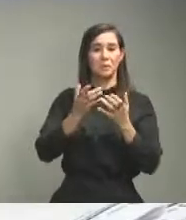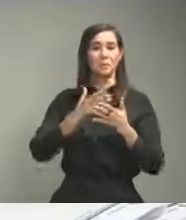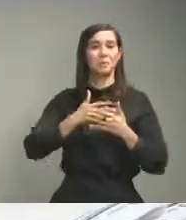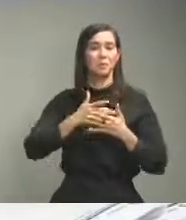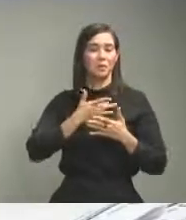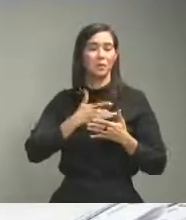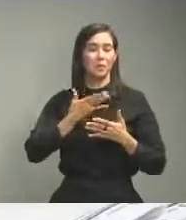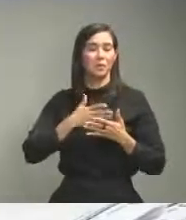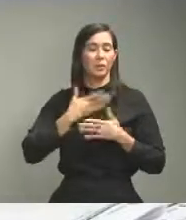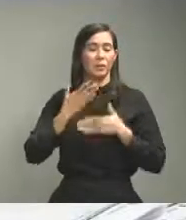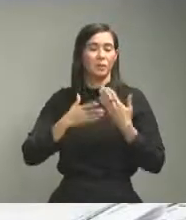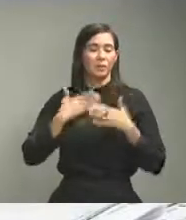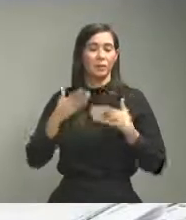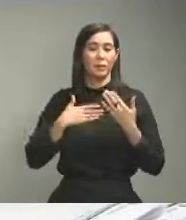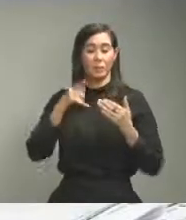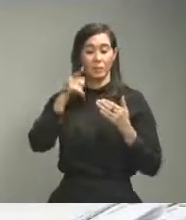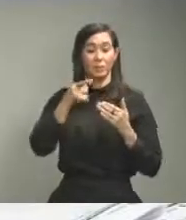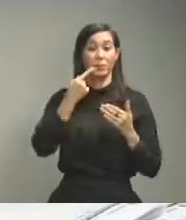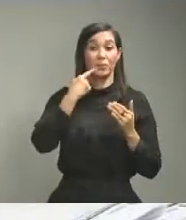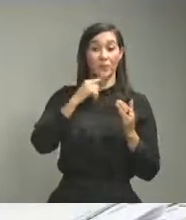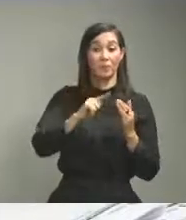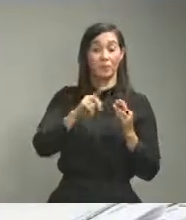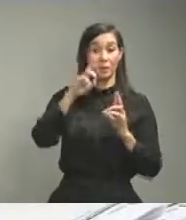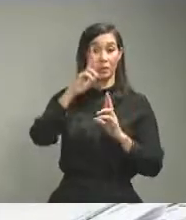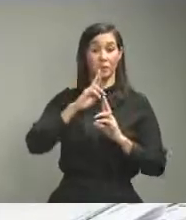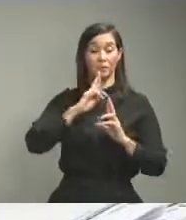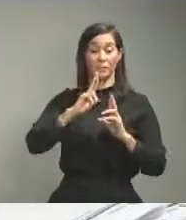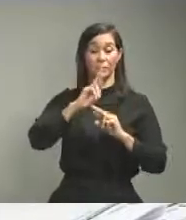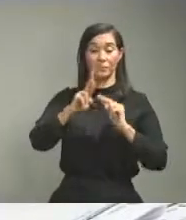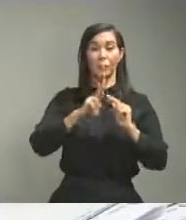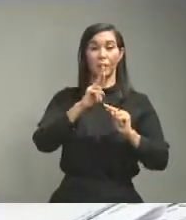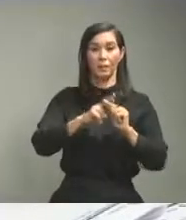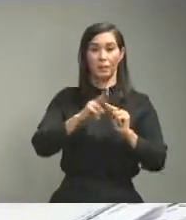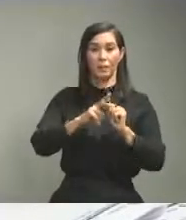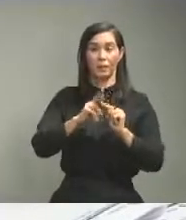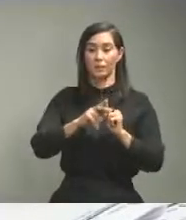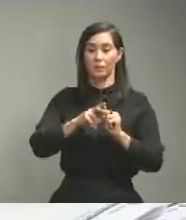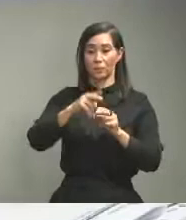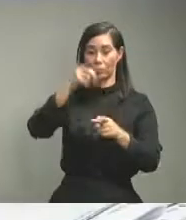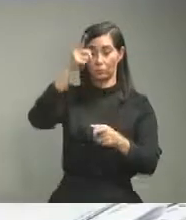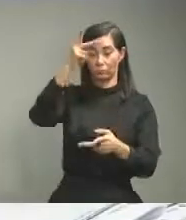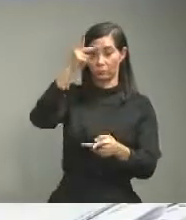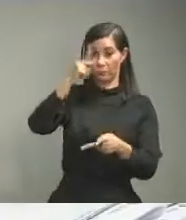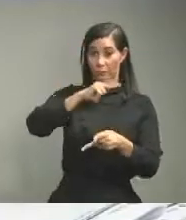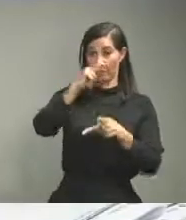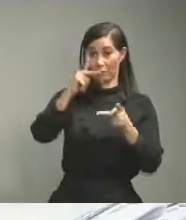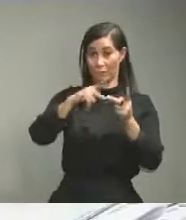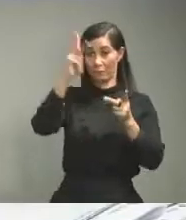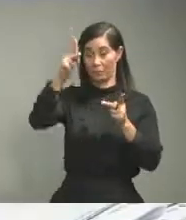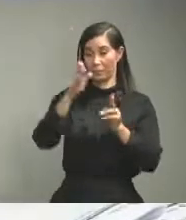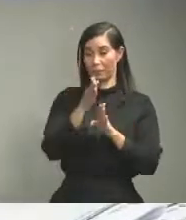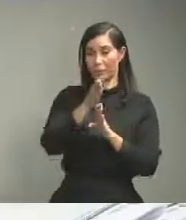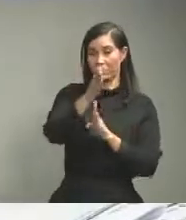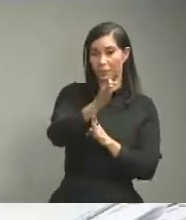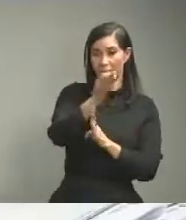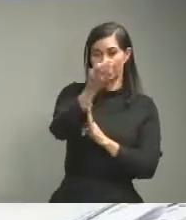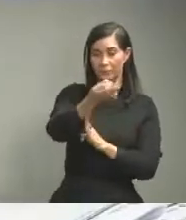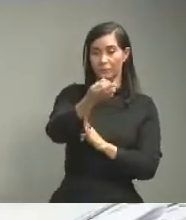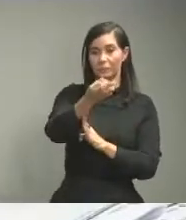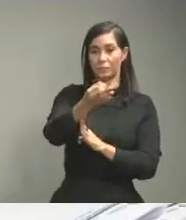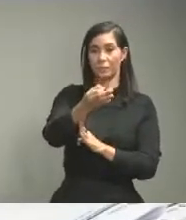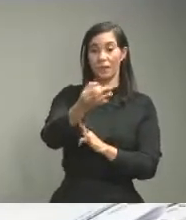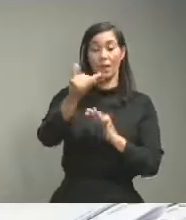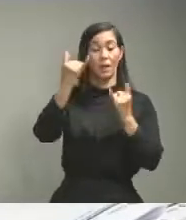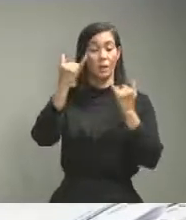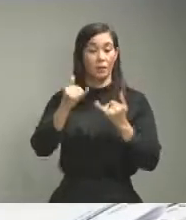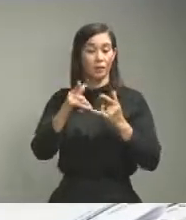porque eso indica de que la respuesta nacional ha sido correcta y que va en la dirección adecuada lo que